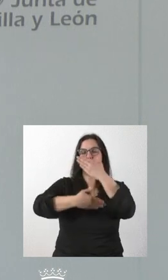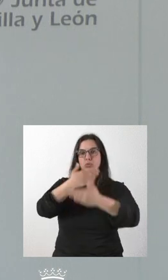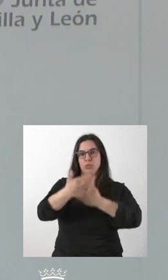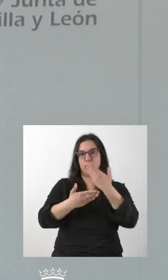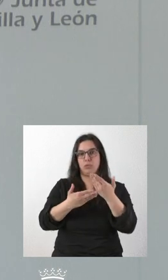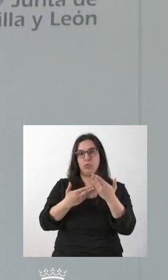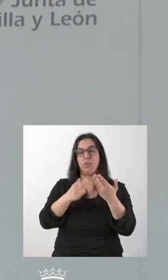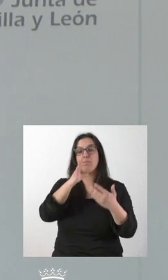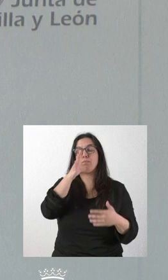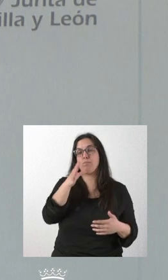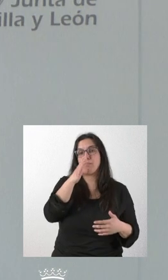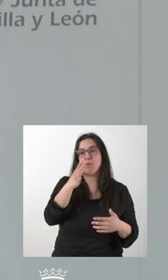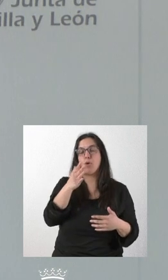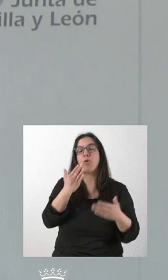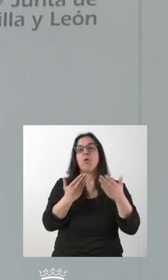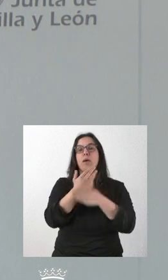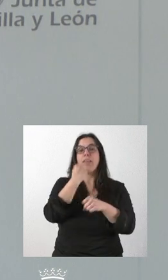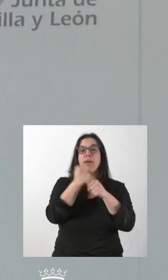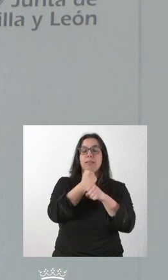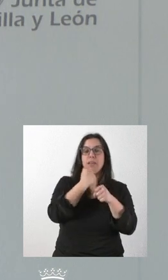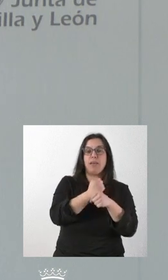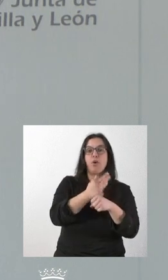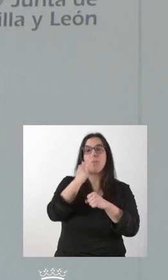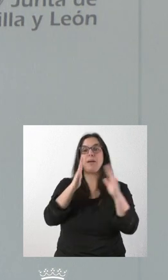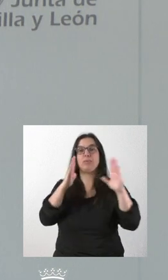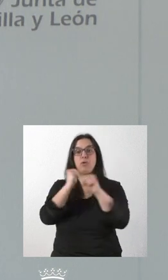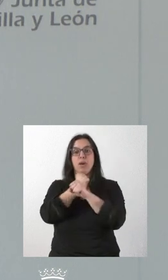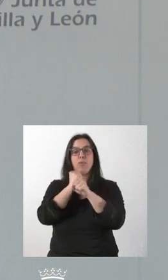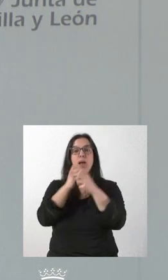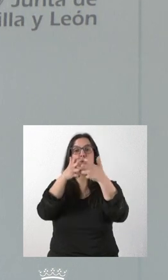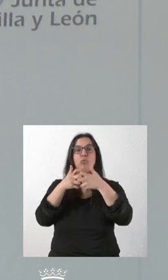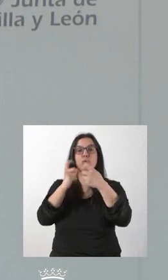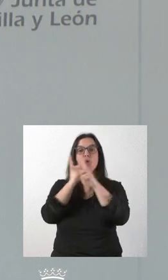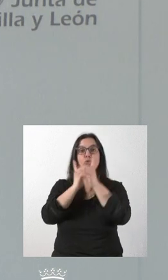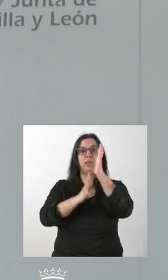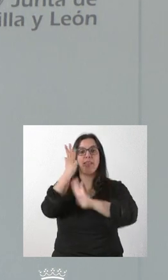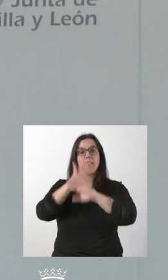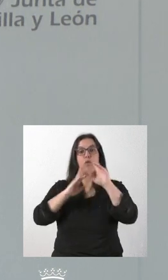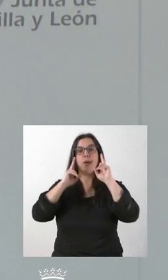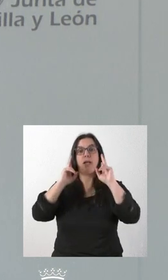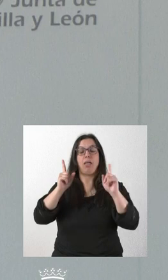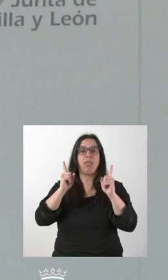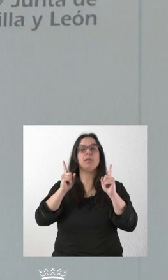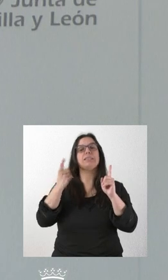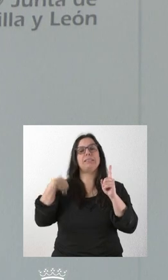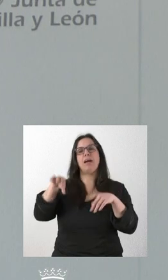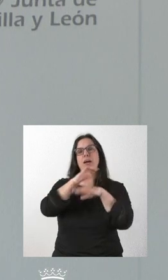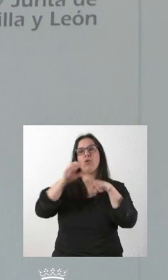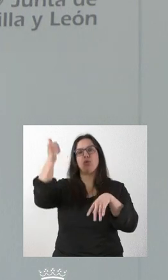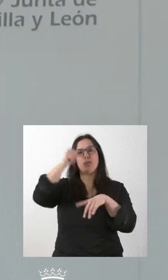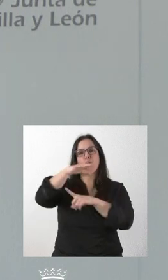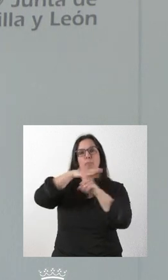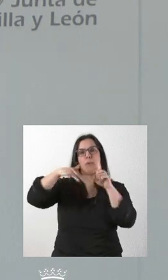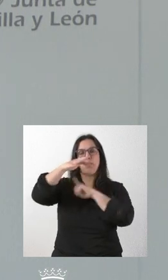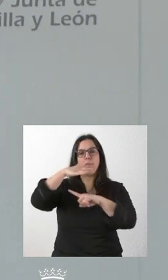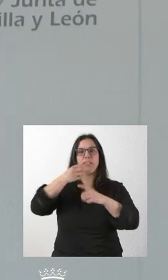de extensión de la jornada de trabajo y el periodo laboral en la lucha contra incendios y prevención de incendios que ya el consejero de Medio